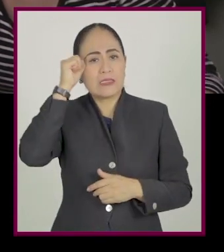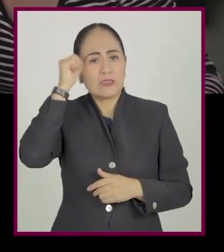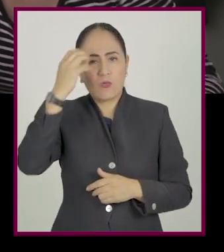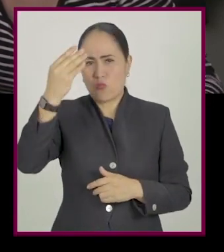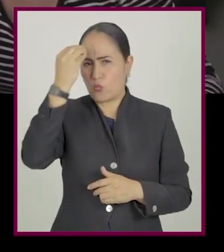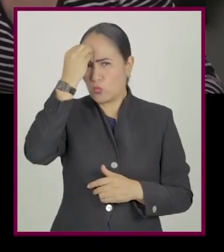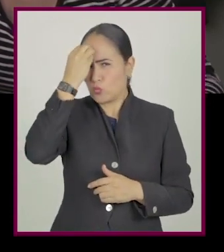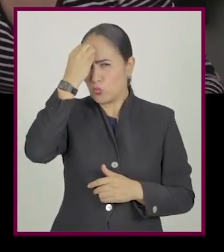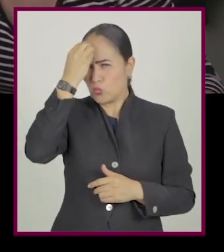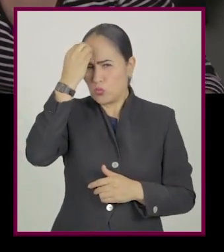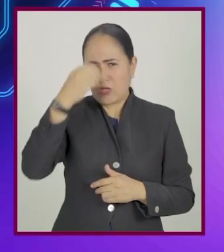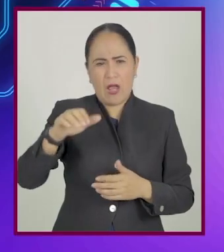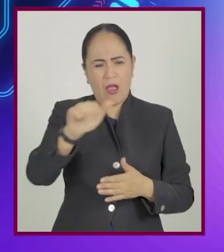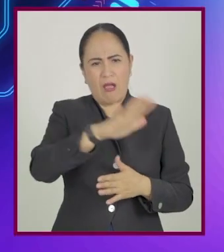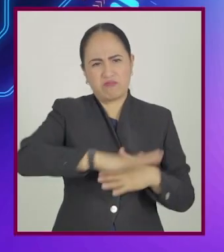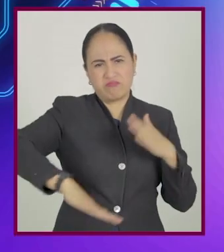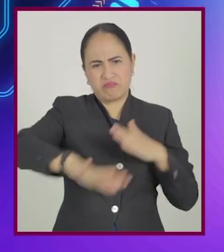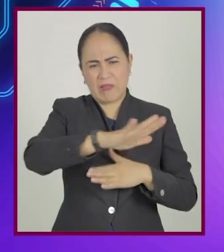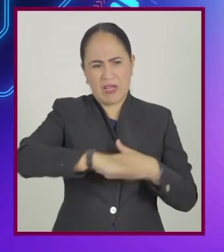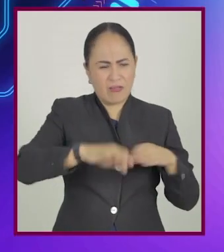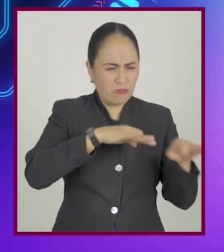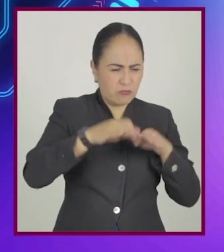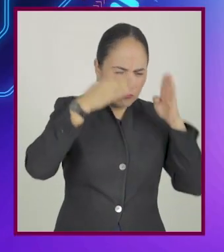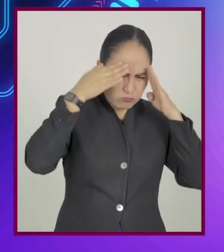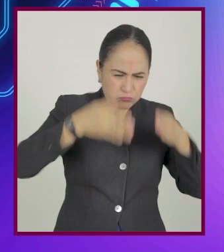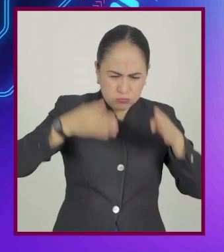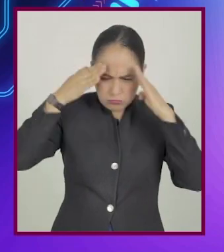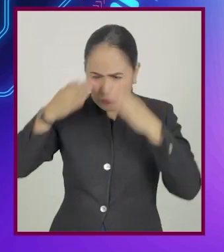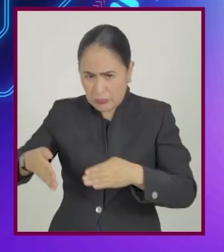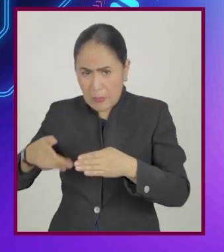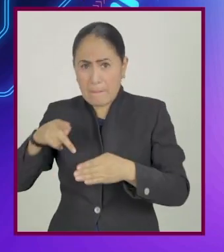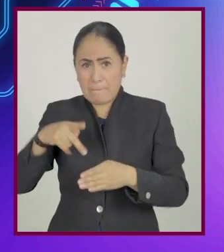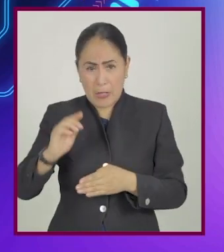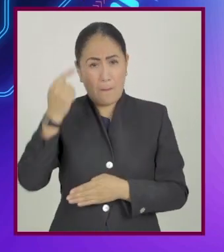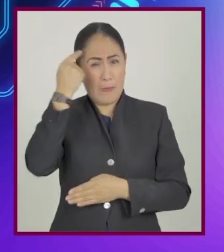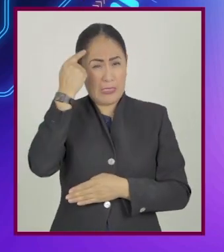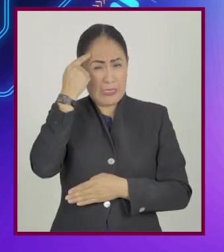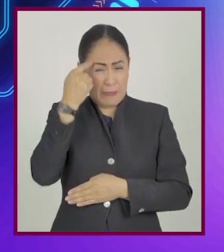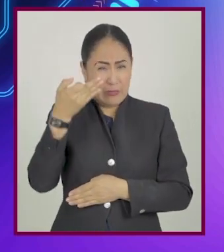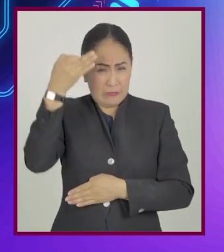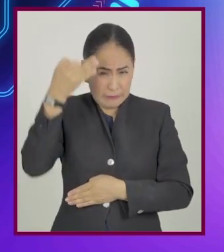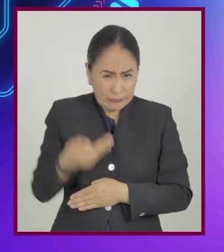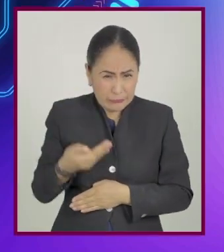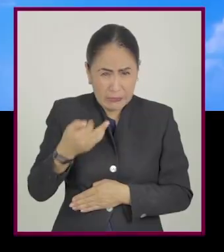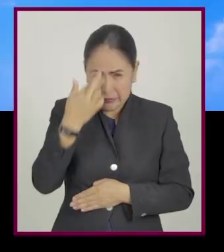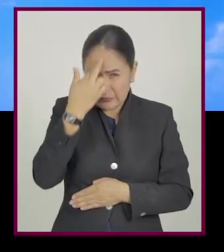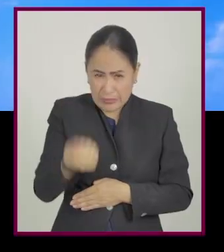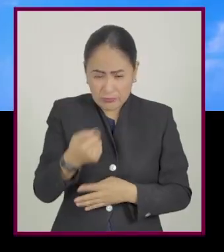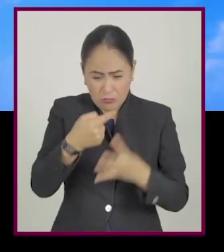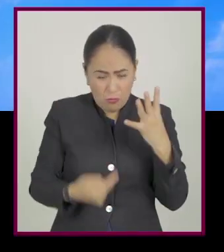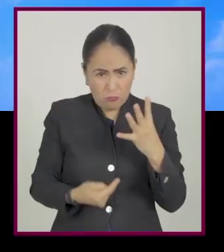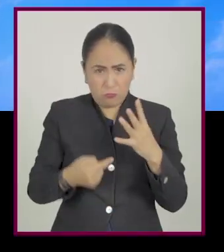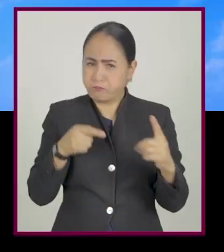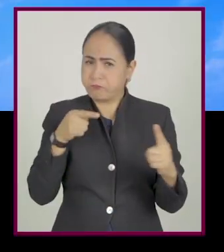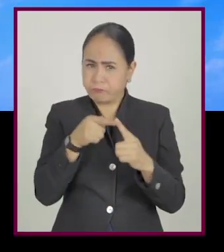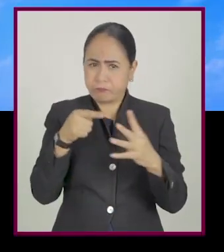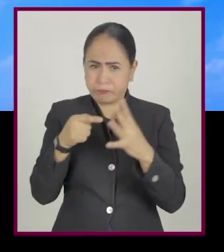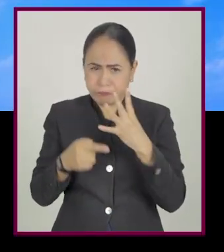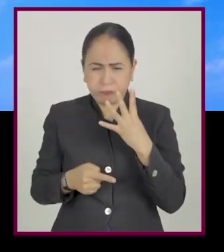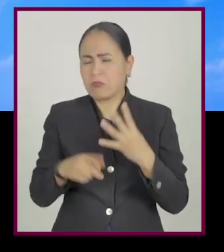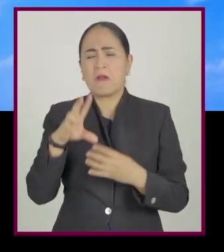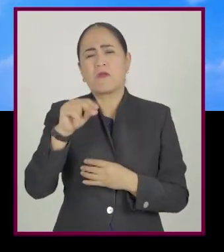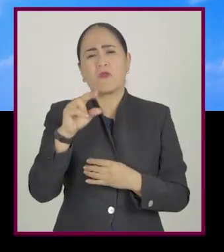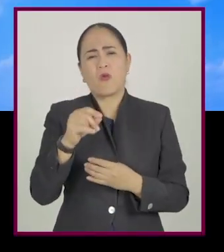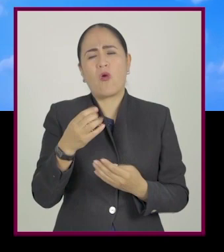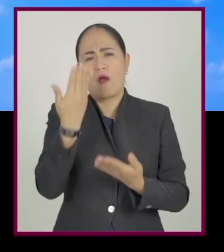más o menos bien delimitadas, pero no siempre están relacionadas con el pensamiento lógico-racional, ya que pueden expresar